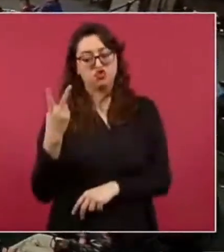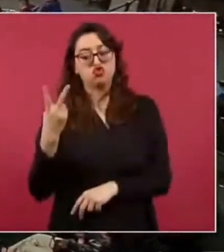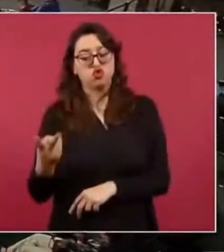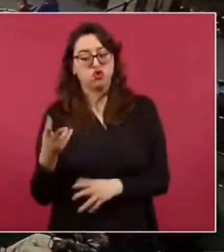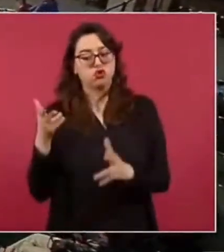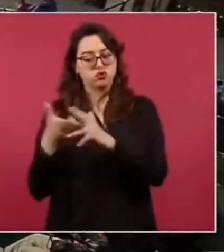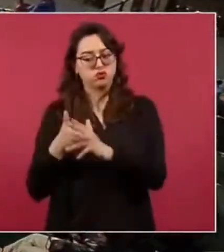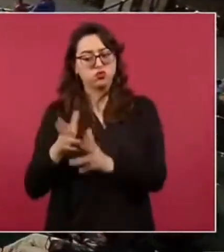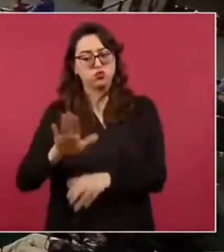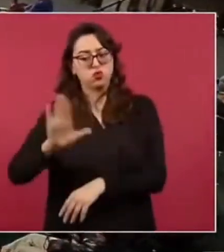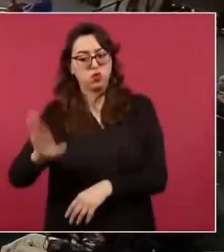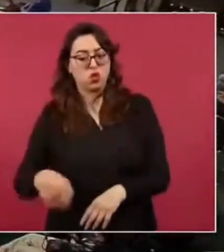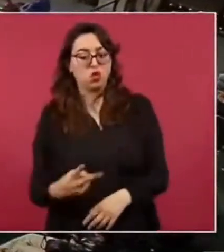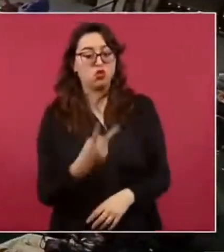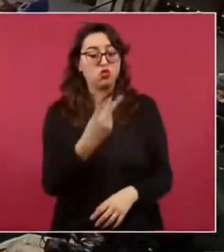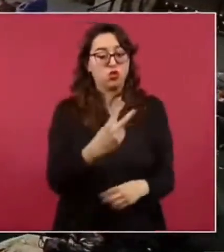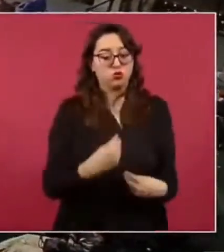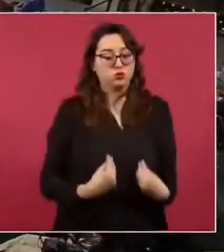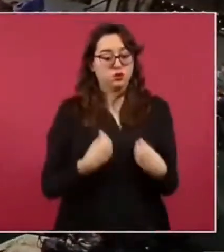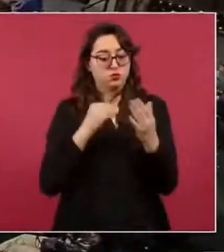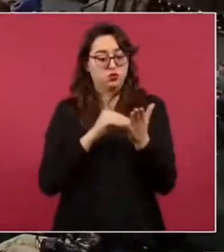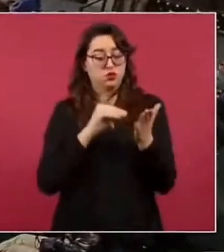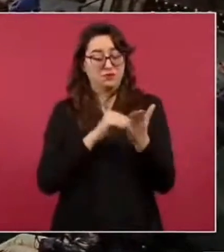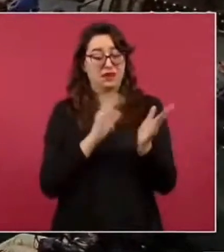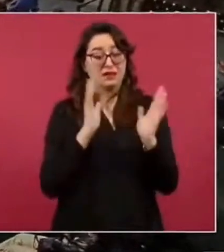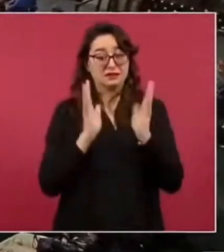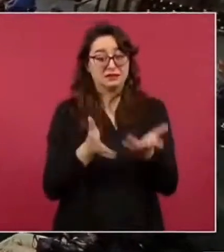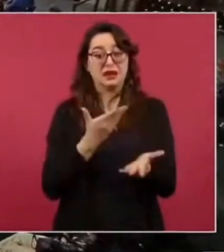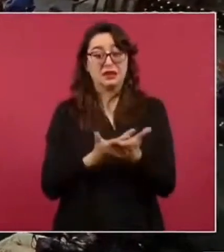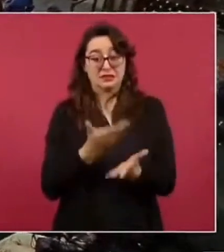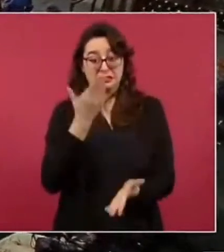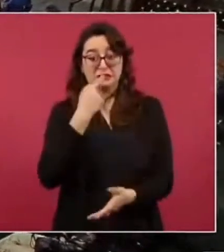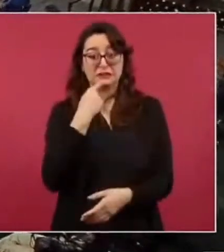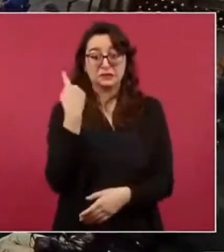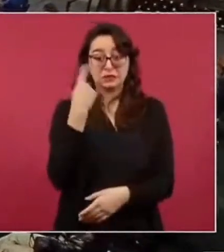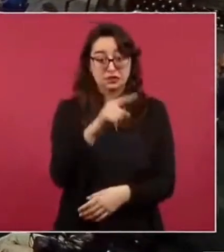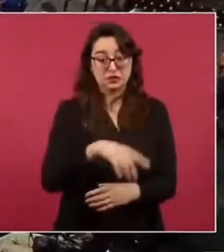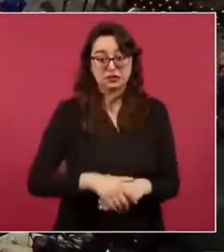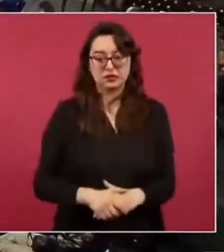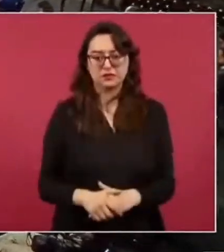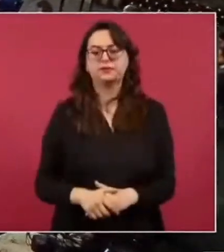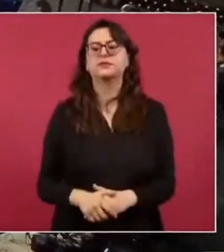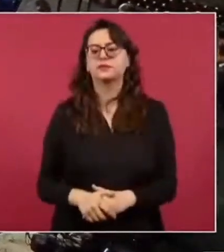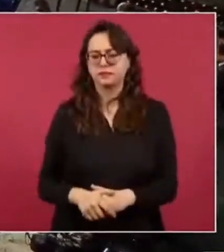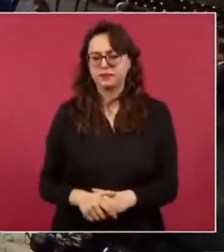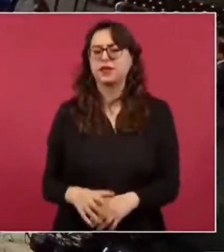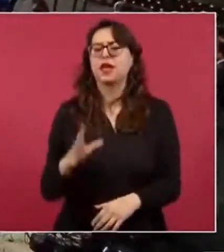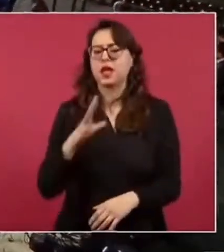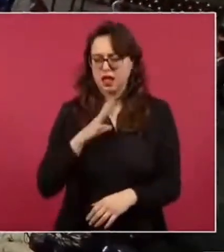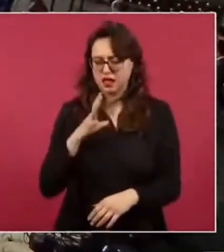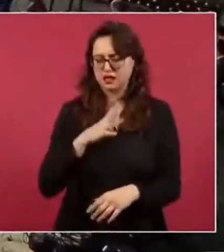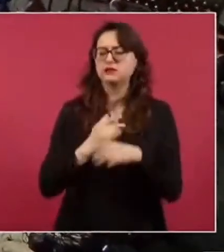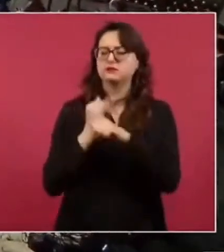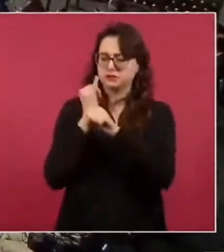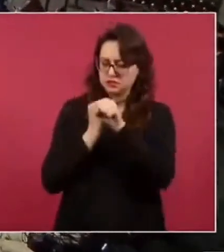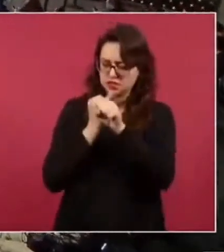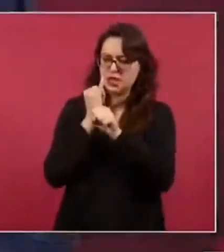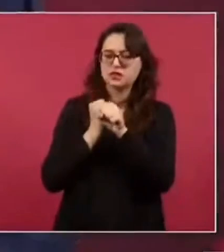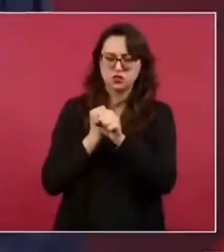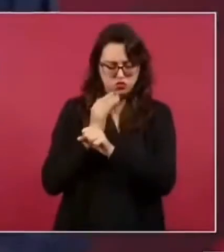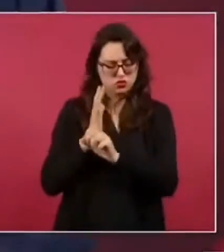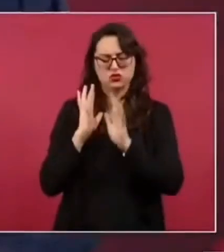en México y ¿quién está llevando? Se está llevando a cabo una investigación y se va a aclarar todo y se